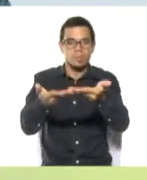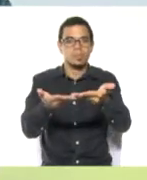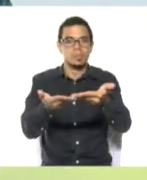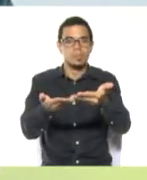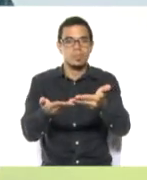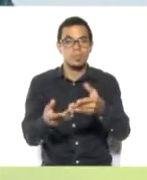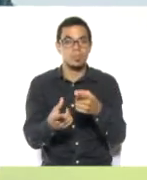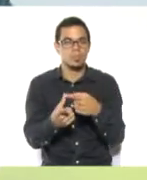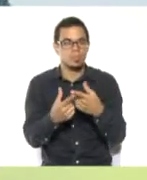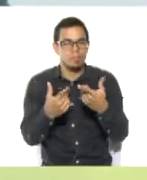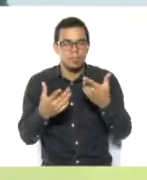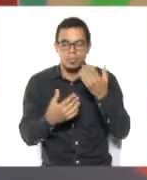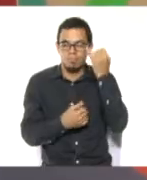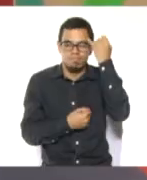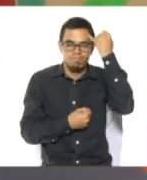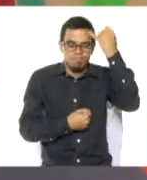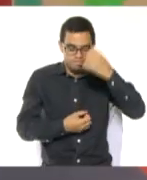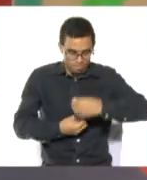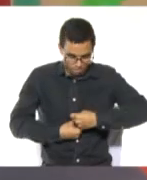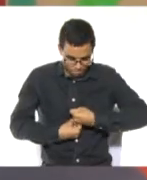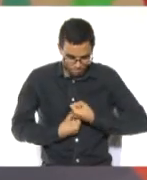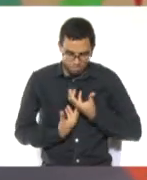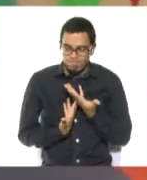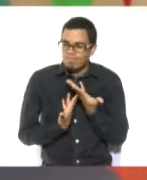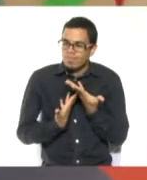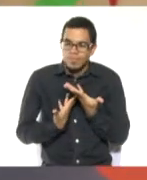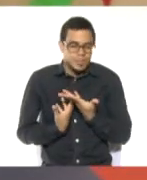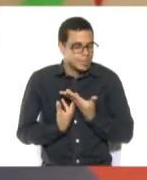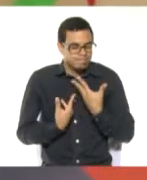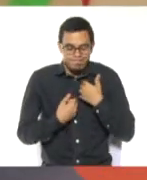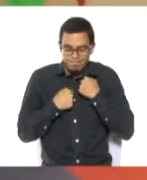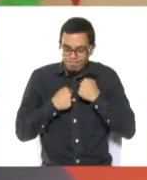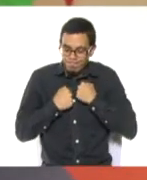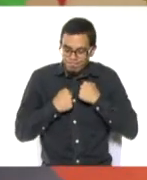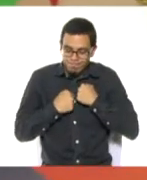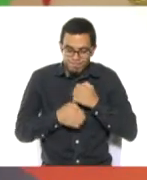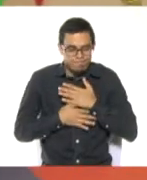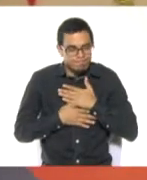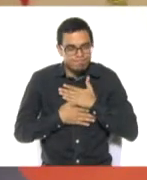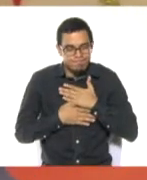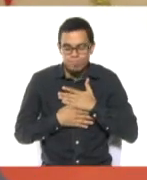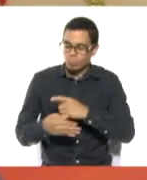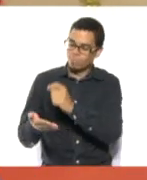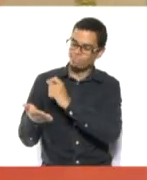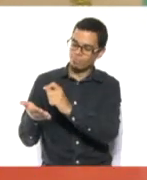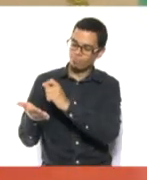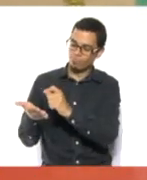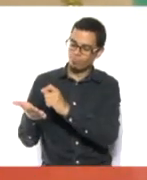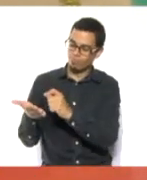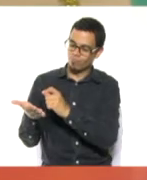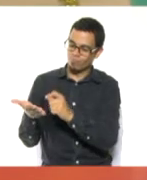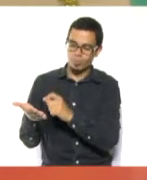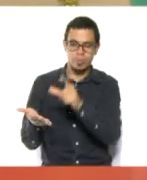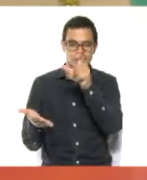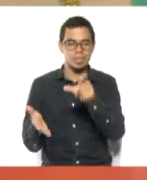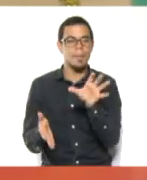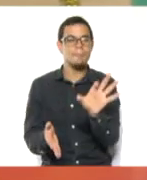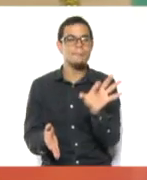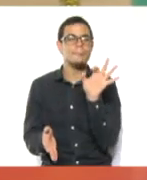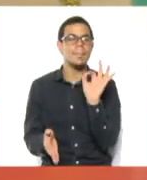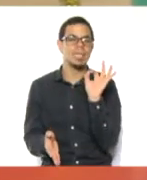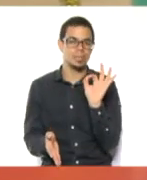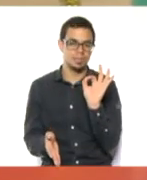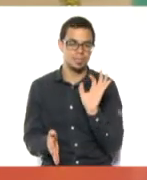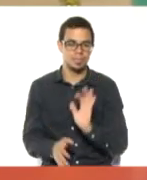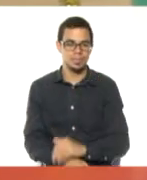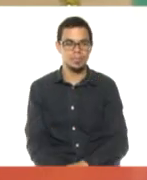su inspiración? Y en compañía de nuestros niños, niñas y adolescentes, podemos elaborar esas hermosas tarjetas utilizando los materiales